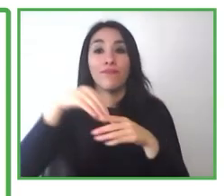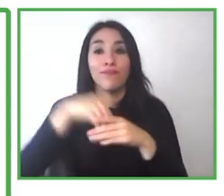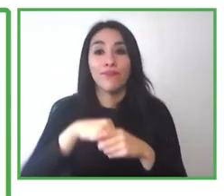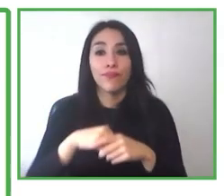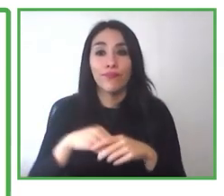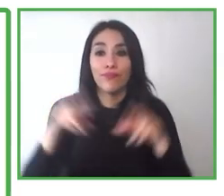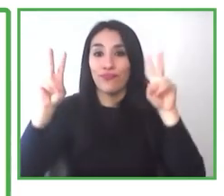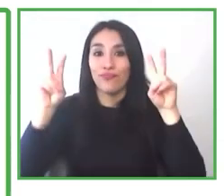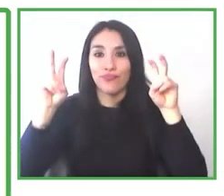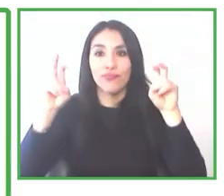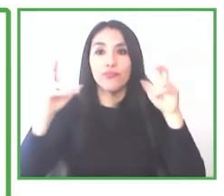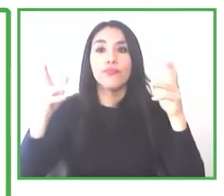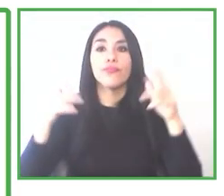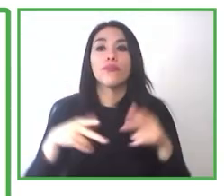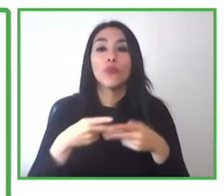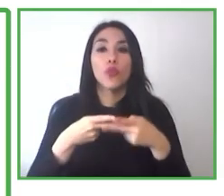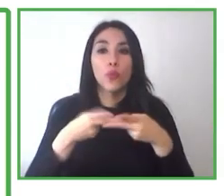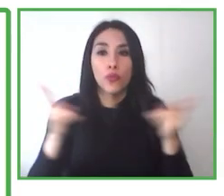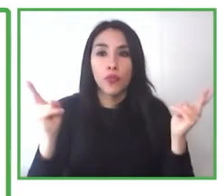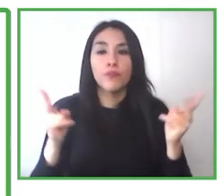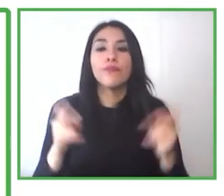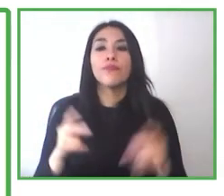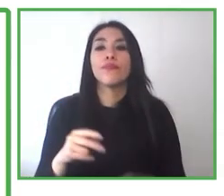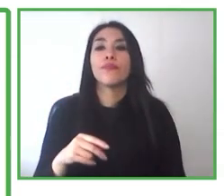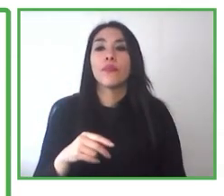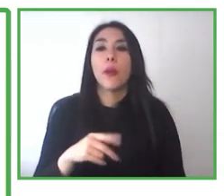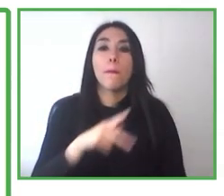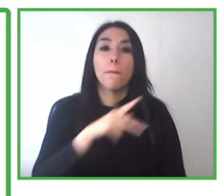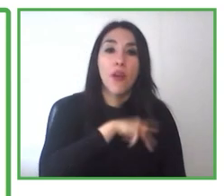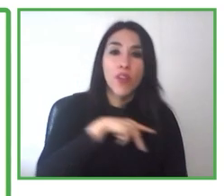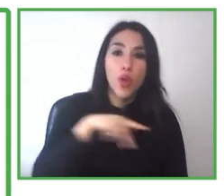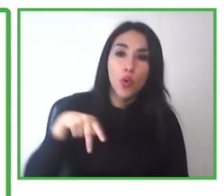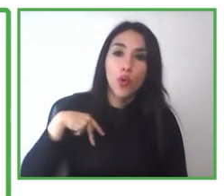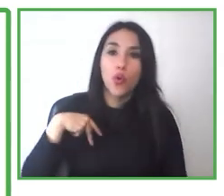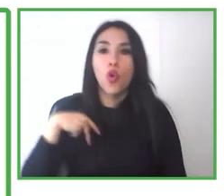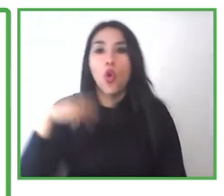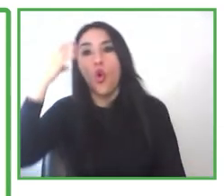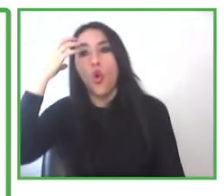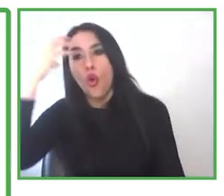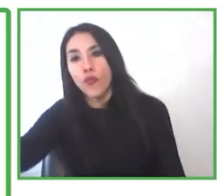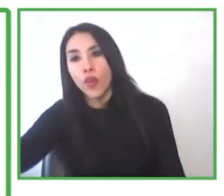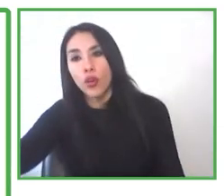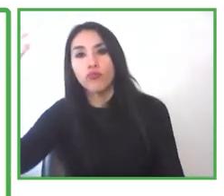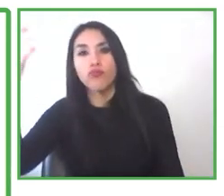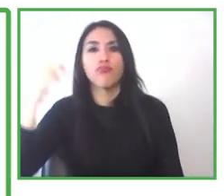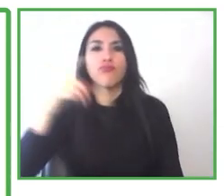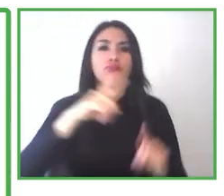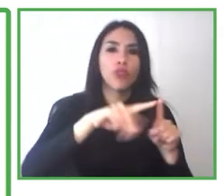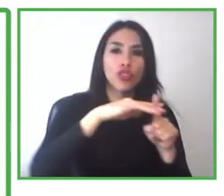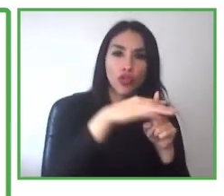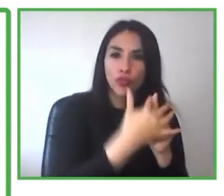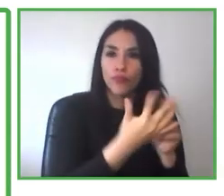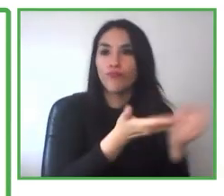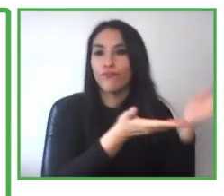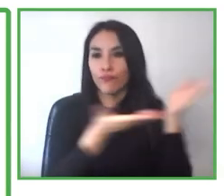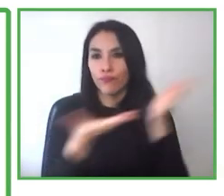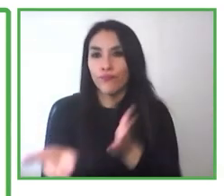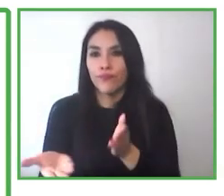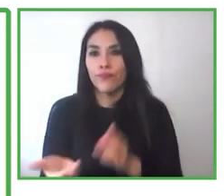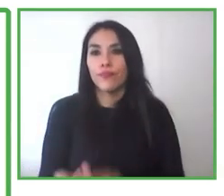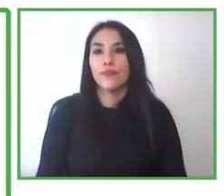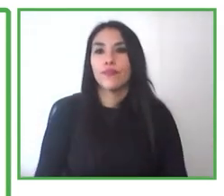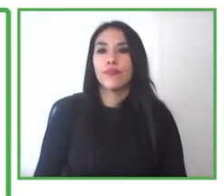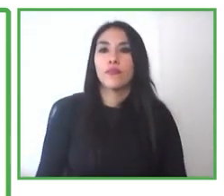los dejo a continuación con el modelo de inclusión laboral que está utilizando la Municipalidad de Providencia en Chile.